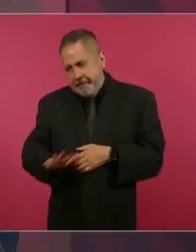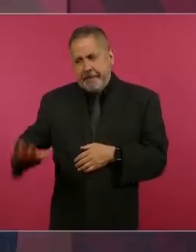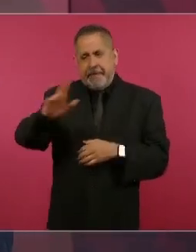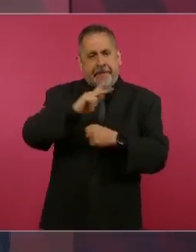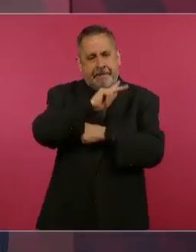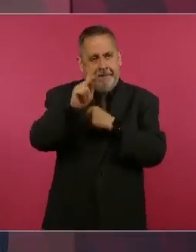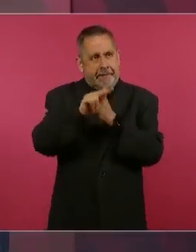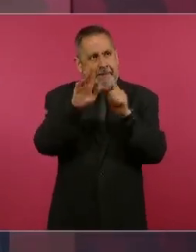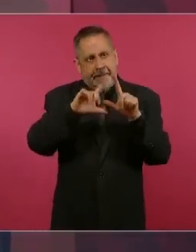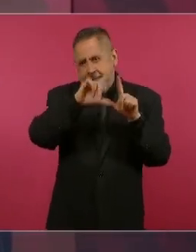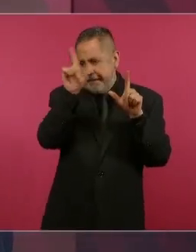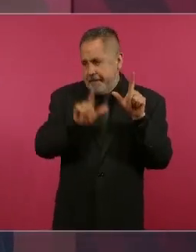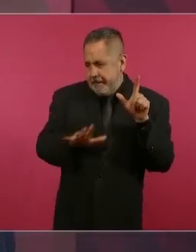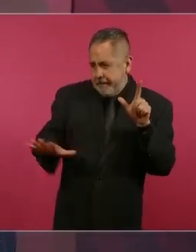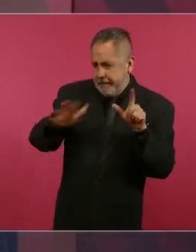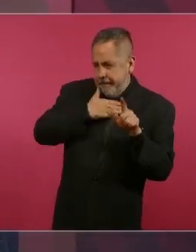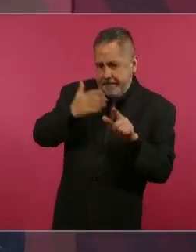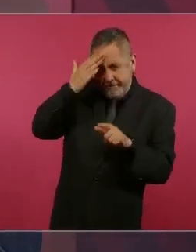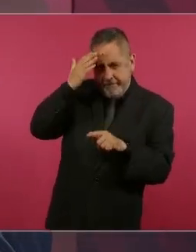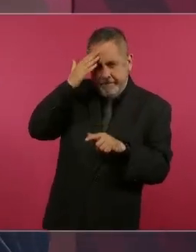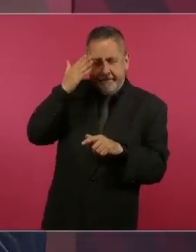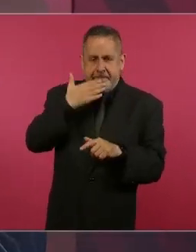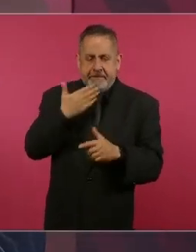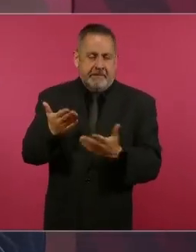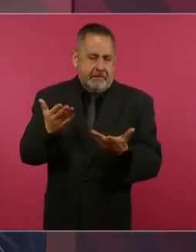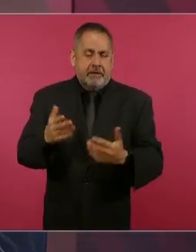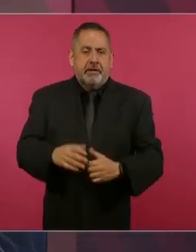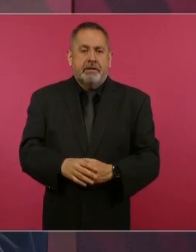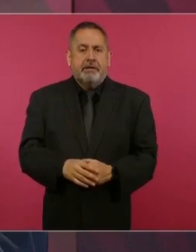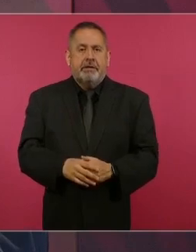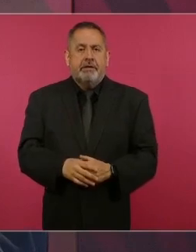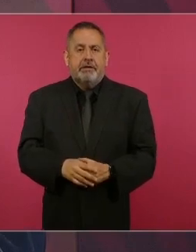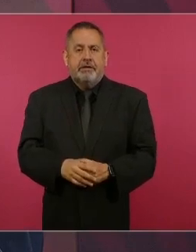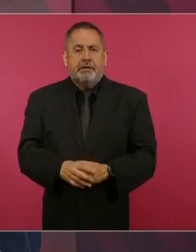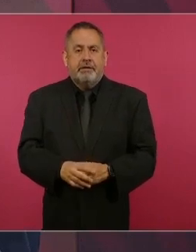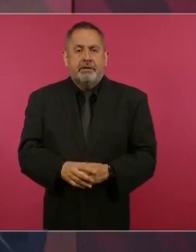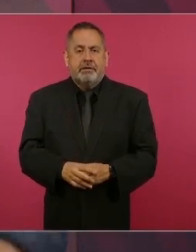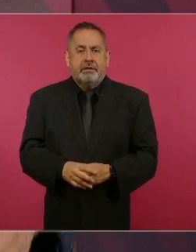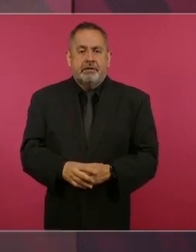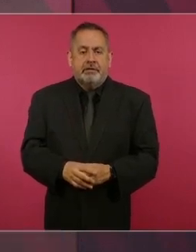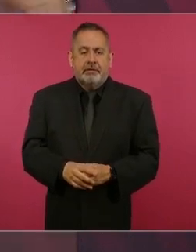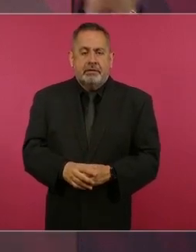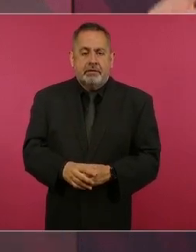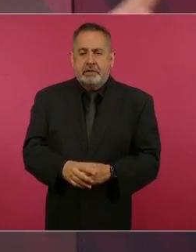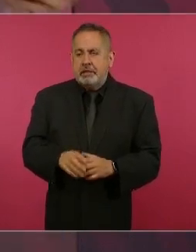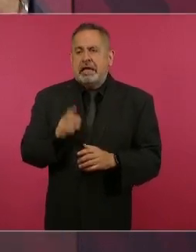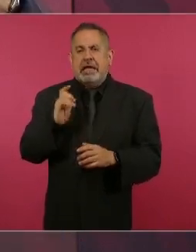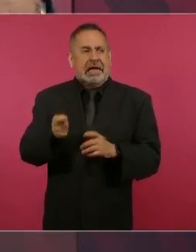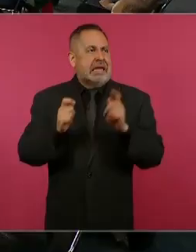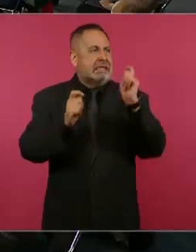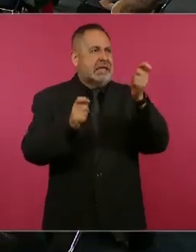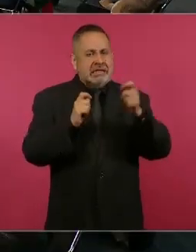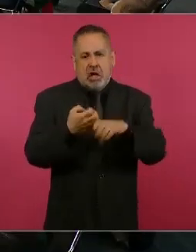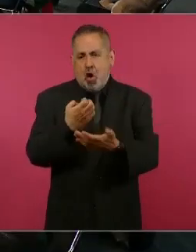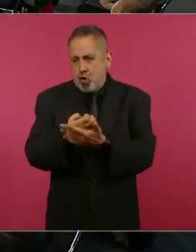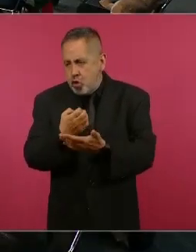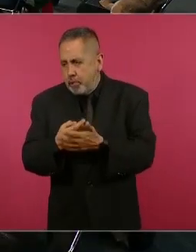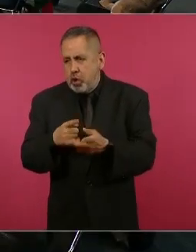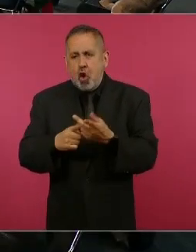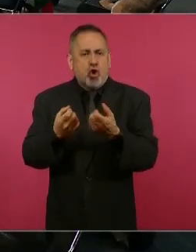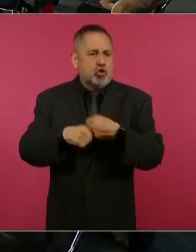en lo económico, en lo social,